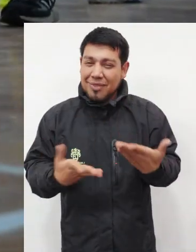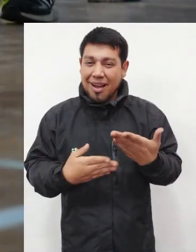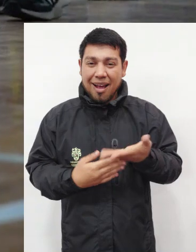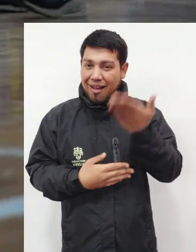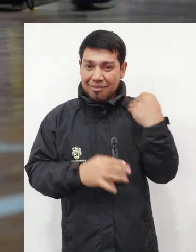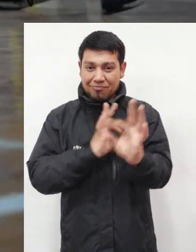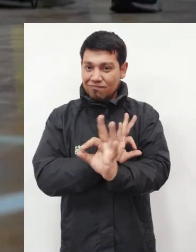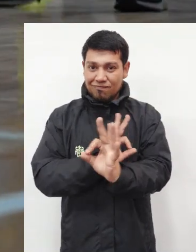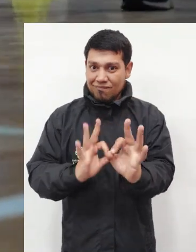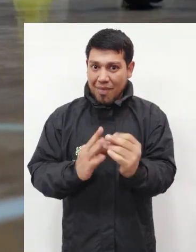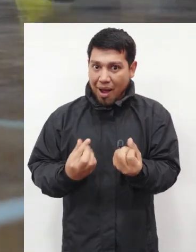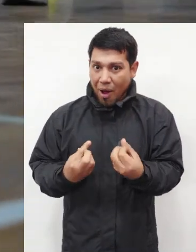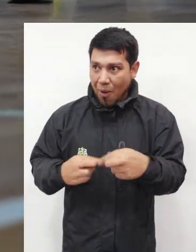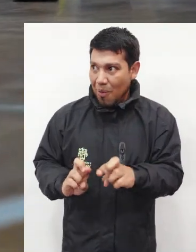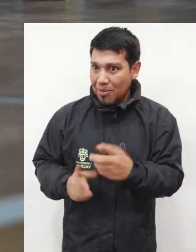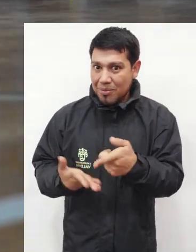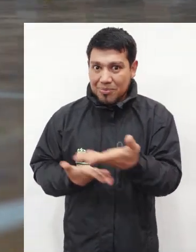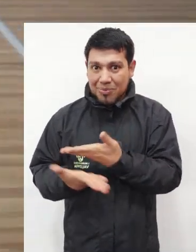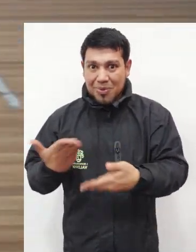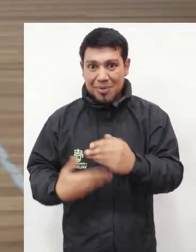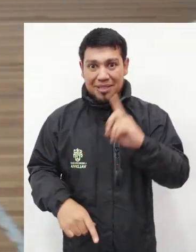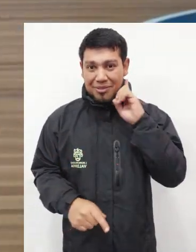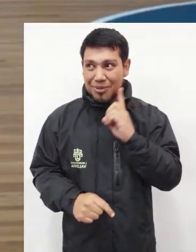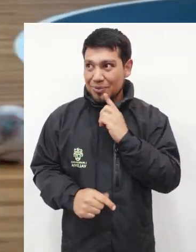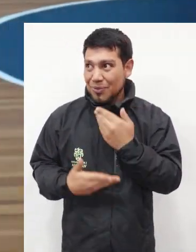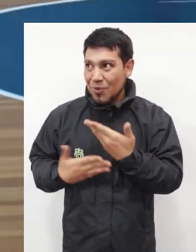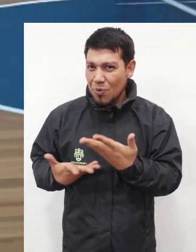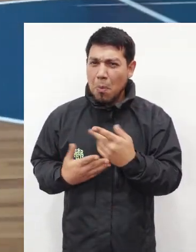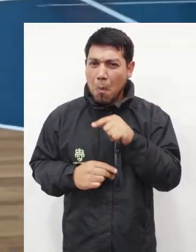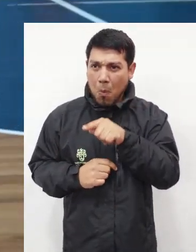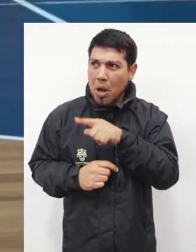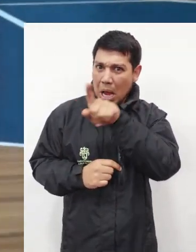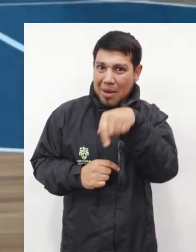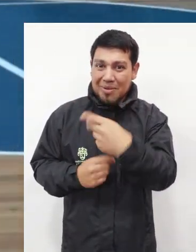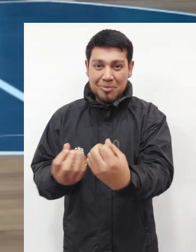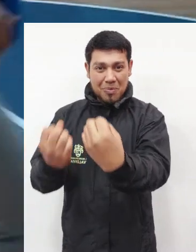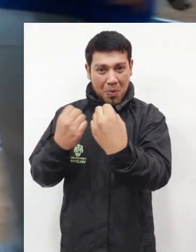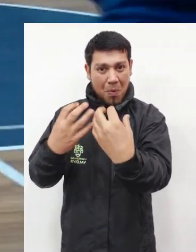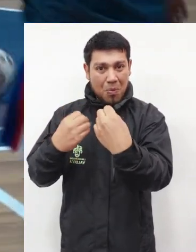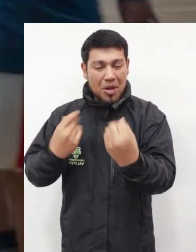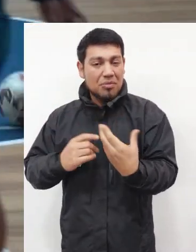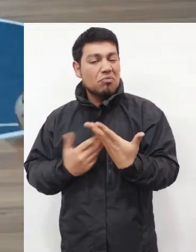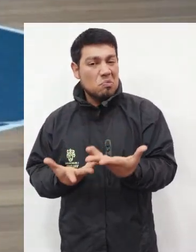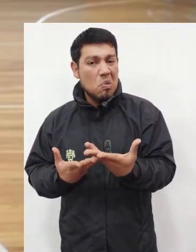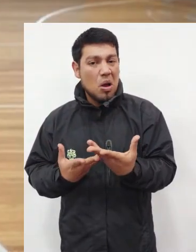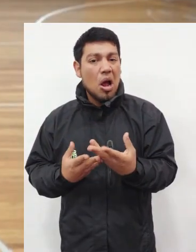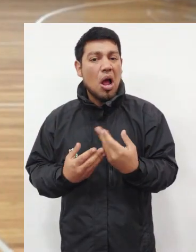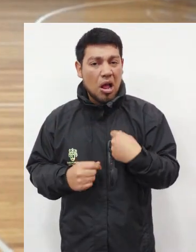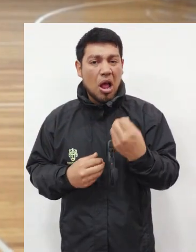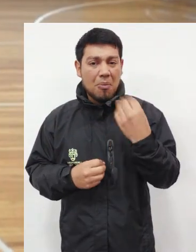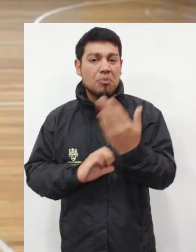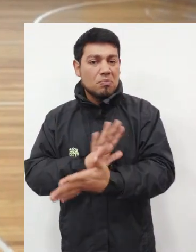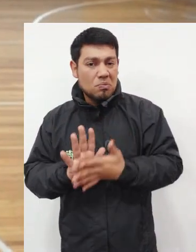no había tenido esta oportunidad, se me ha abierto un mundo muy grande donde he podido poder